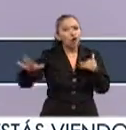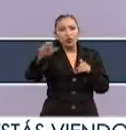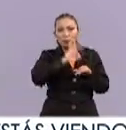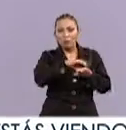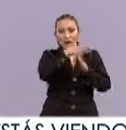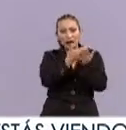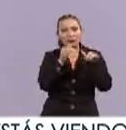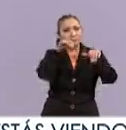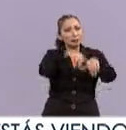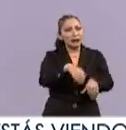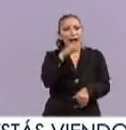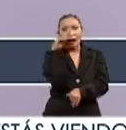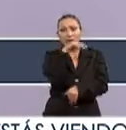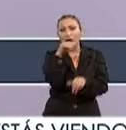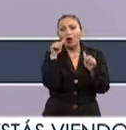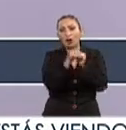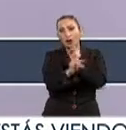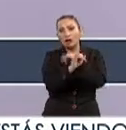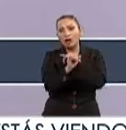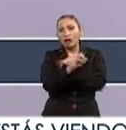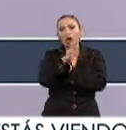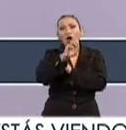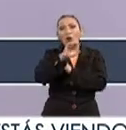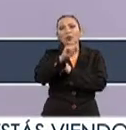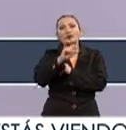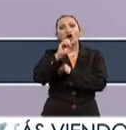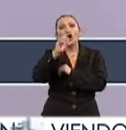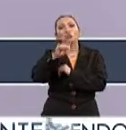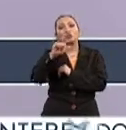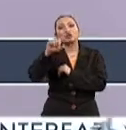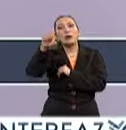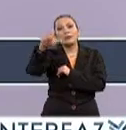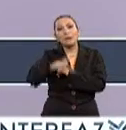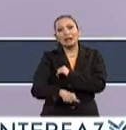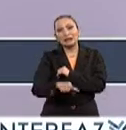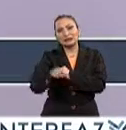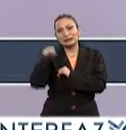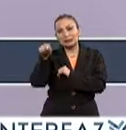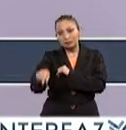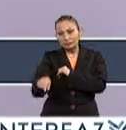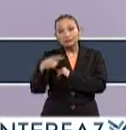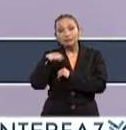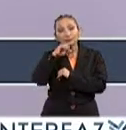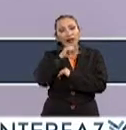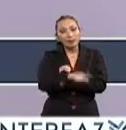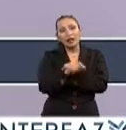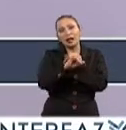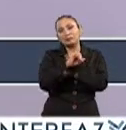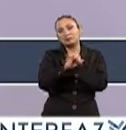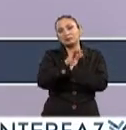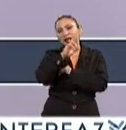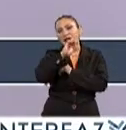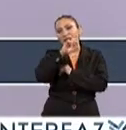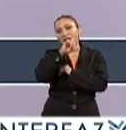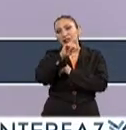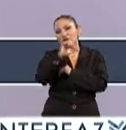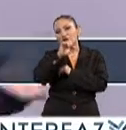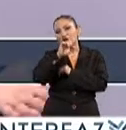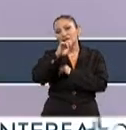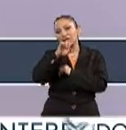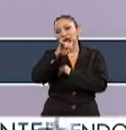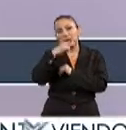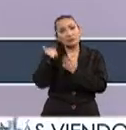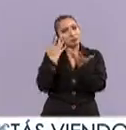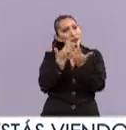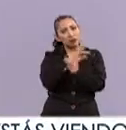registrarse de manera gratuita a través de wit.com.ipn.mx y también a través de las redes sociales. Y pues